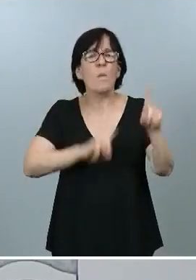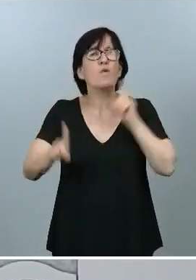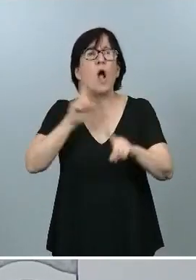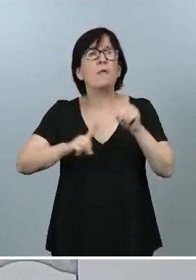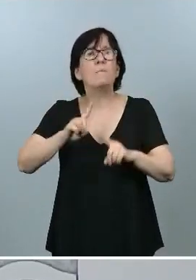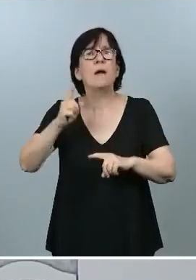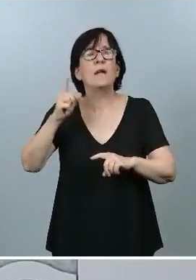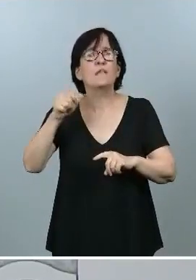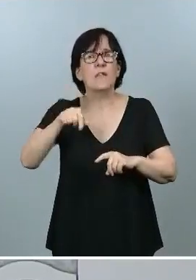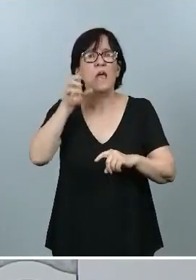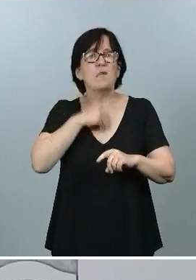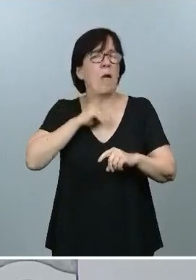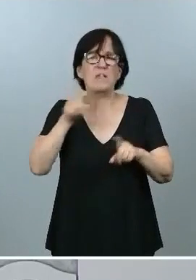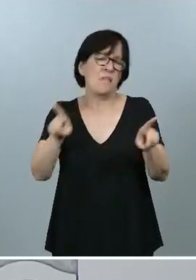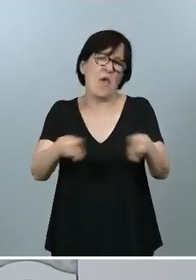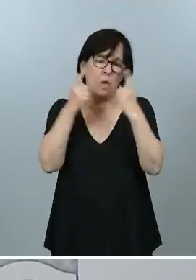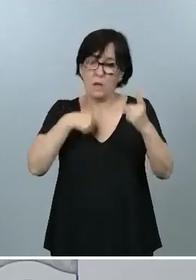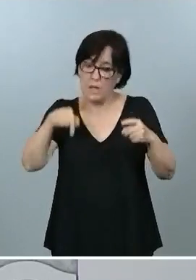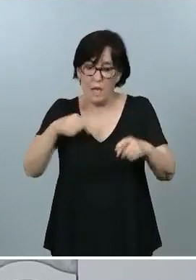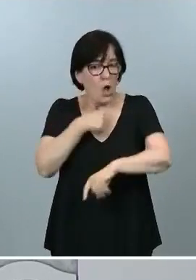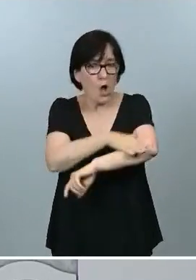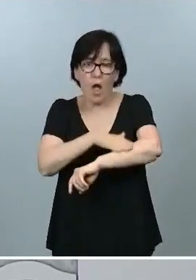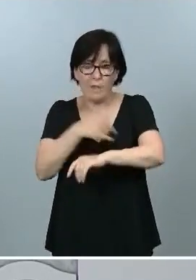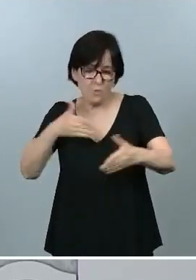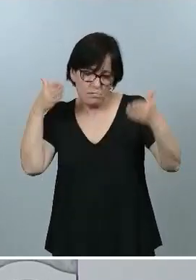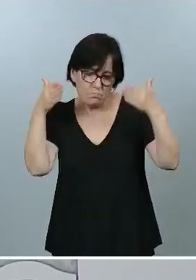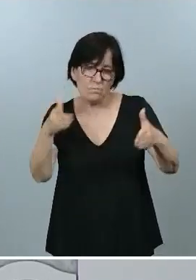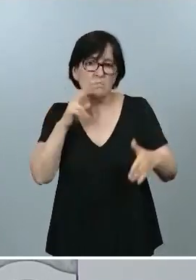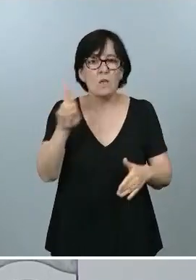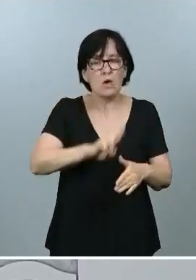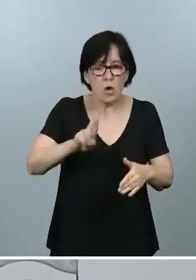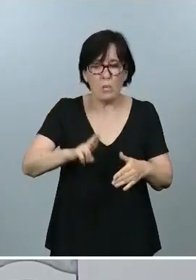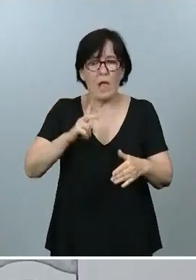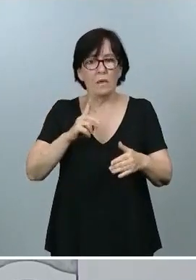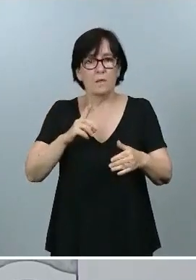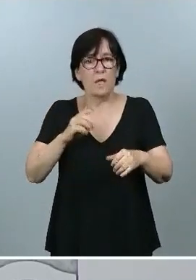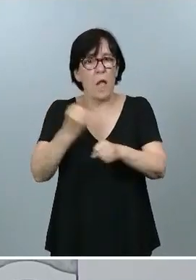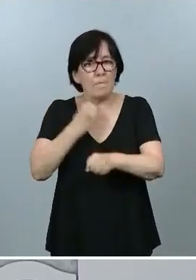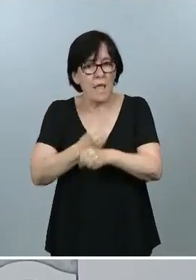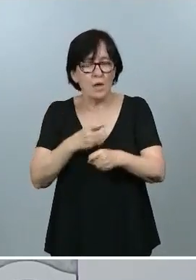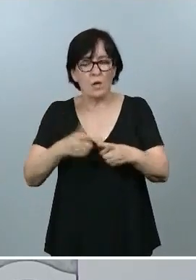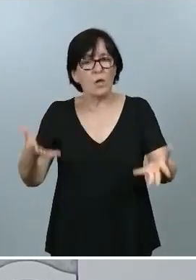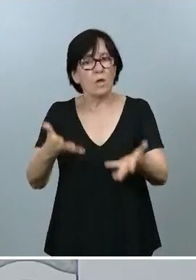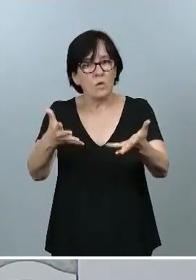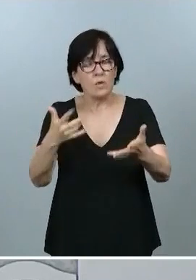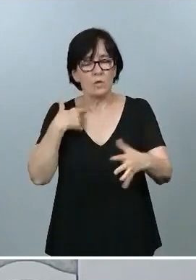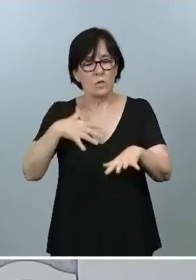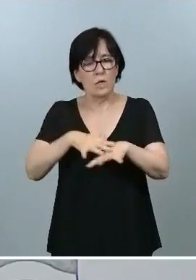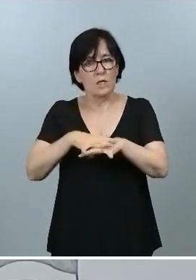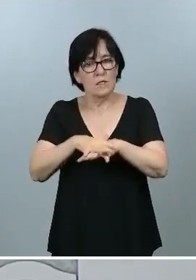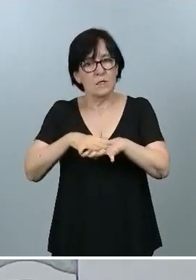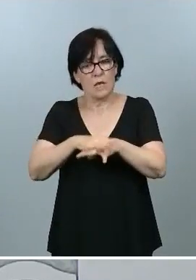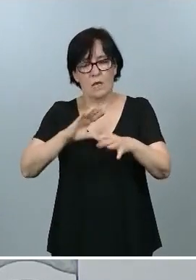está absolutamente concentrado en ver cómo podemos recuperar el empleo, cómo impulsamos nuestro tejido productivo para que no quede